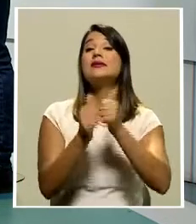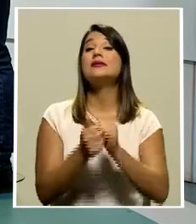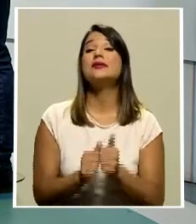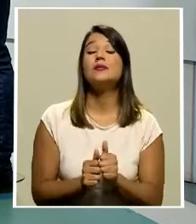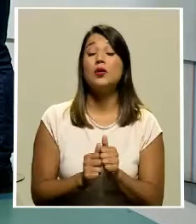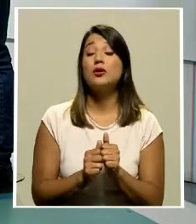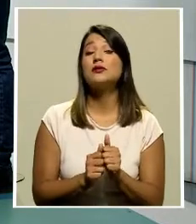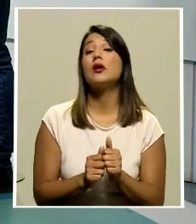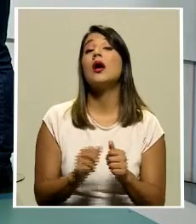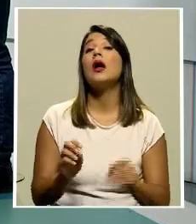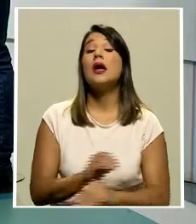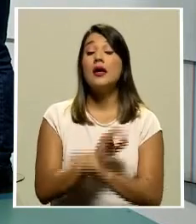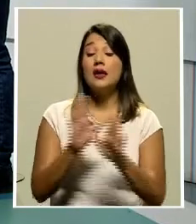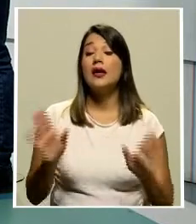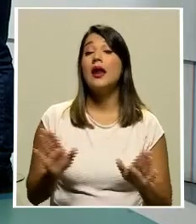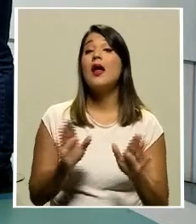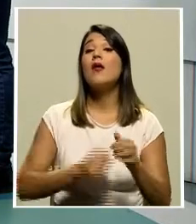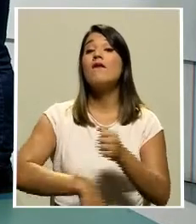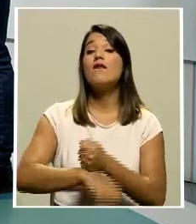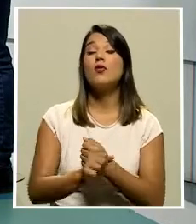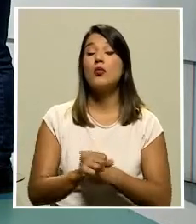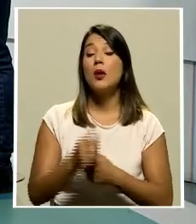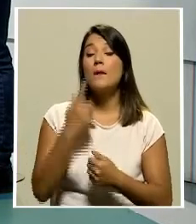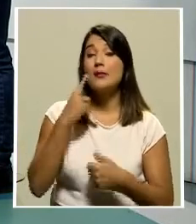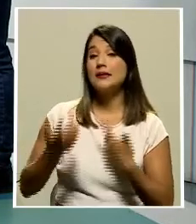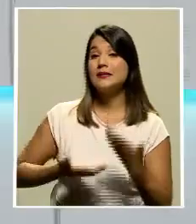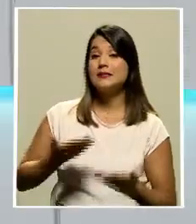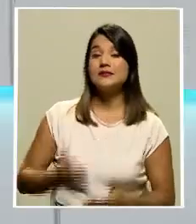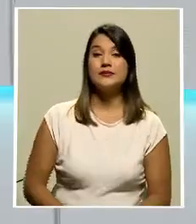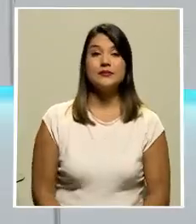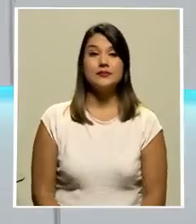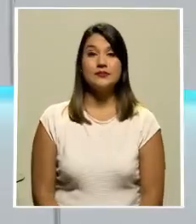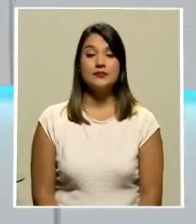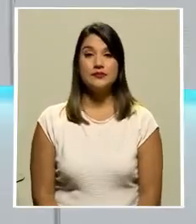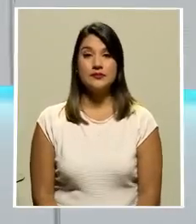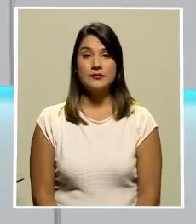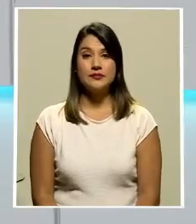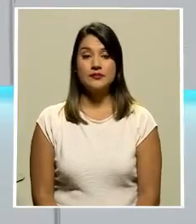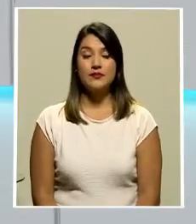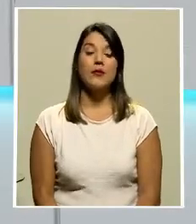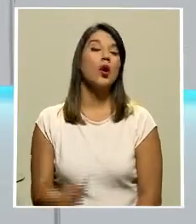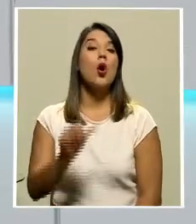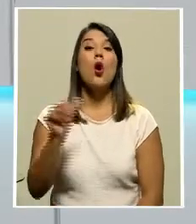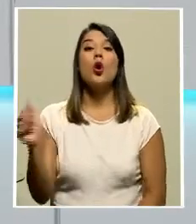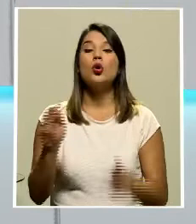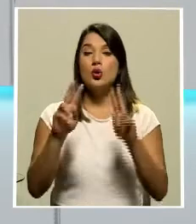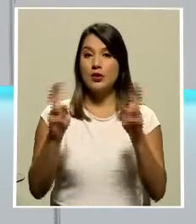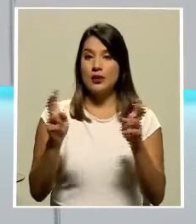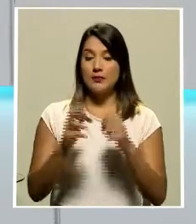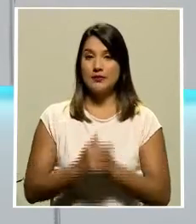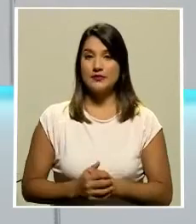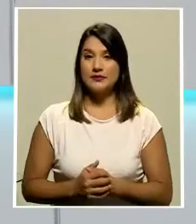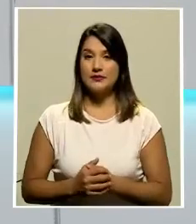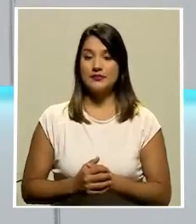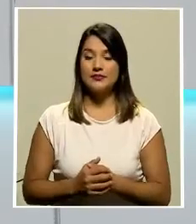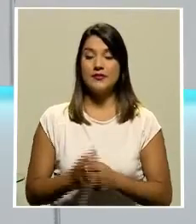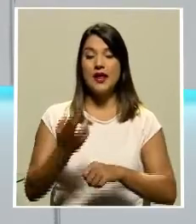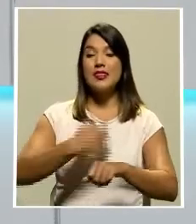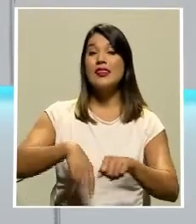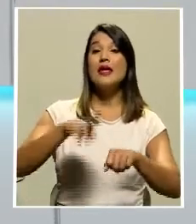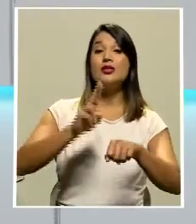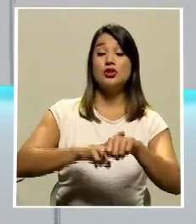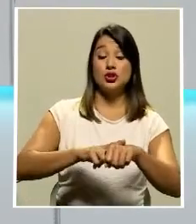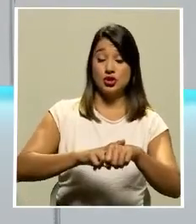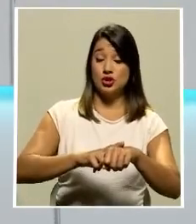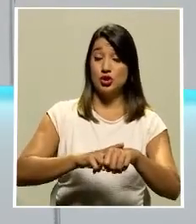y por supuesto del fútbol para servirles en otros temas nacionales en